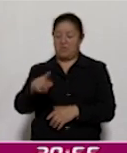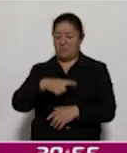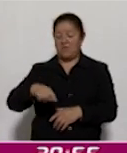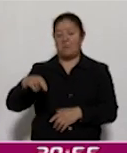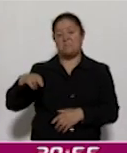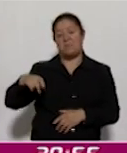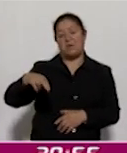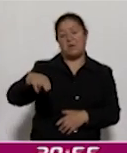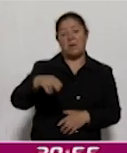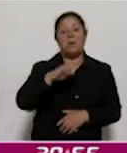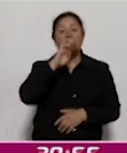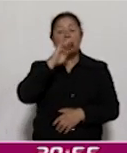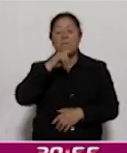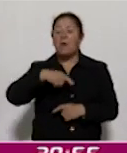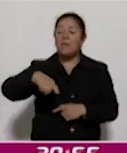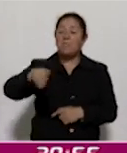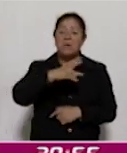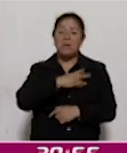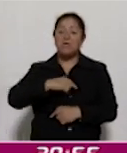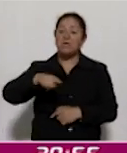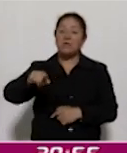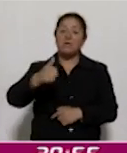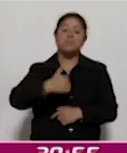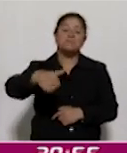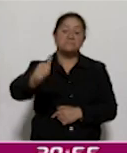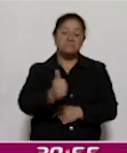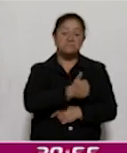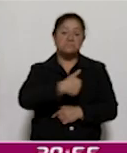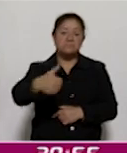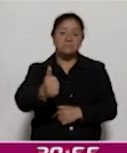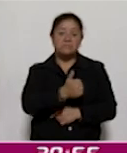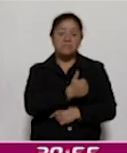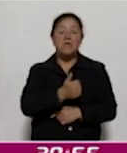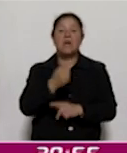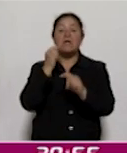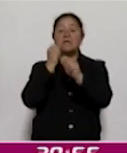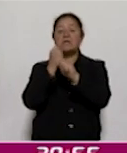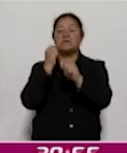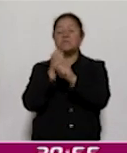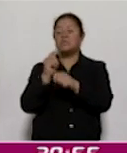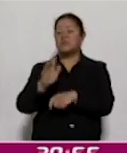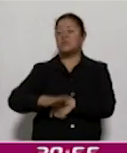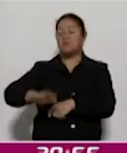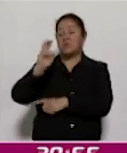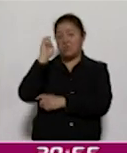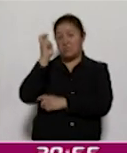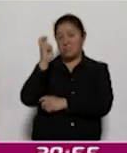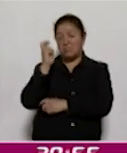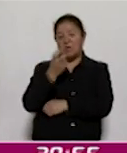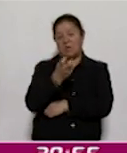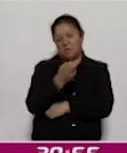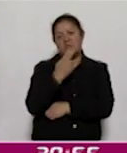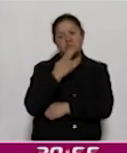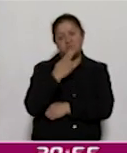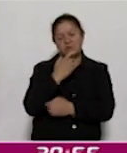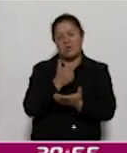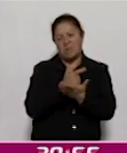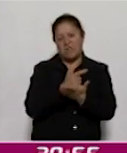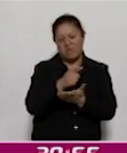etcétera, y se traslada en transporte público, que si bien ahí sí se está ocupando esta infraestructura gris, pero